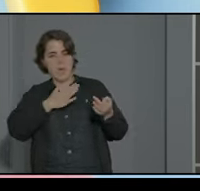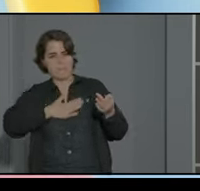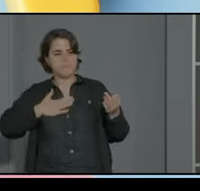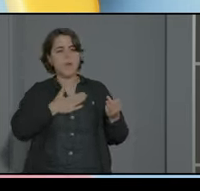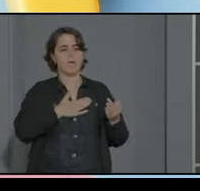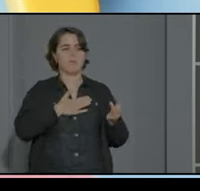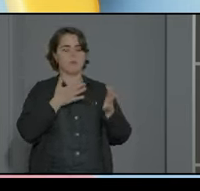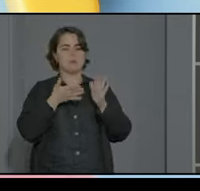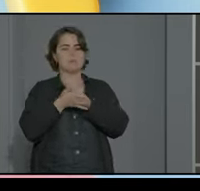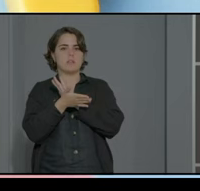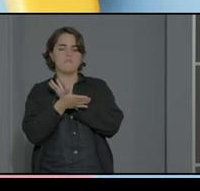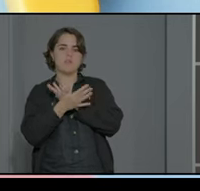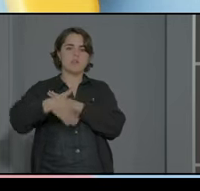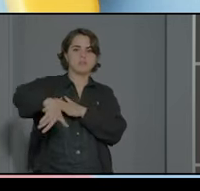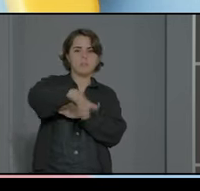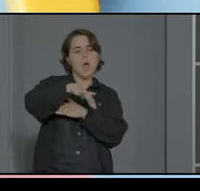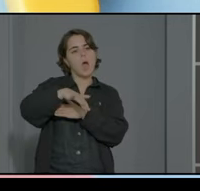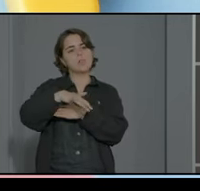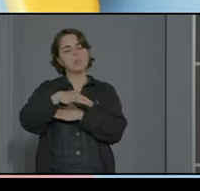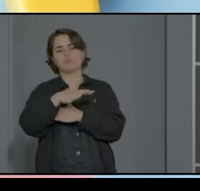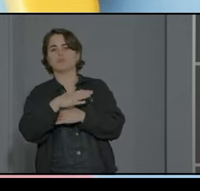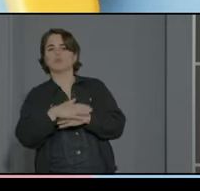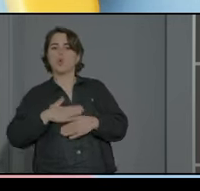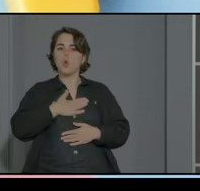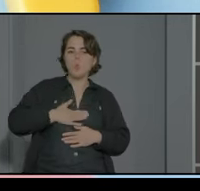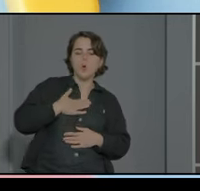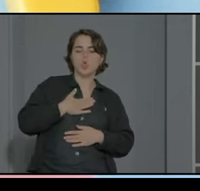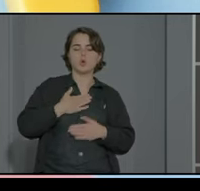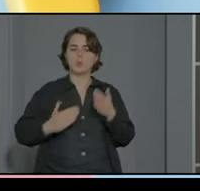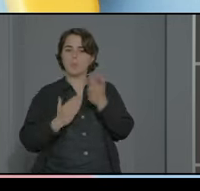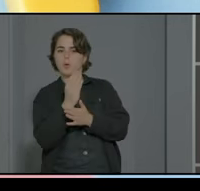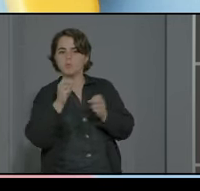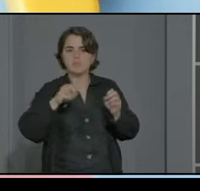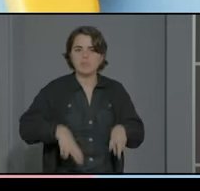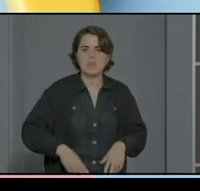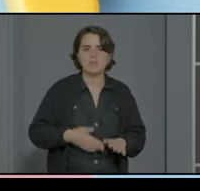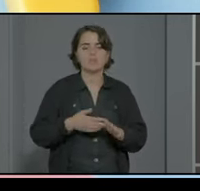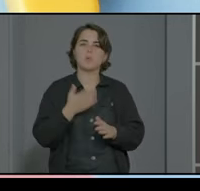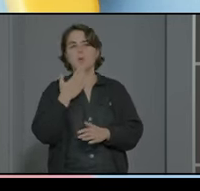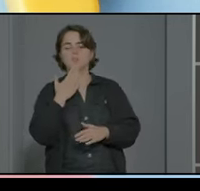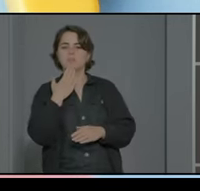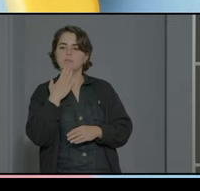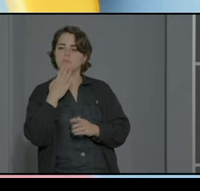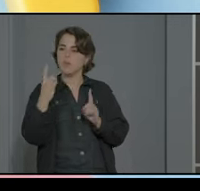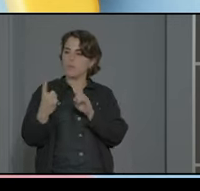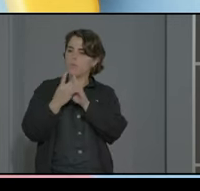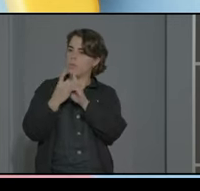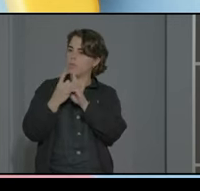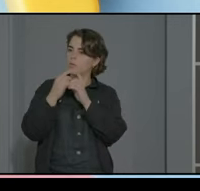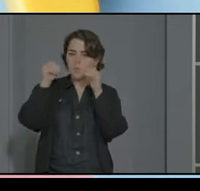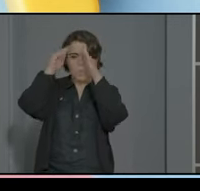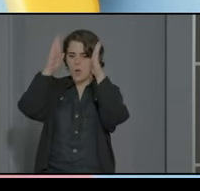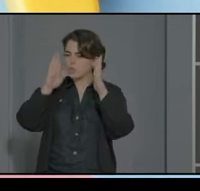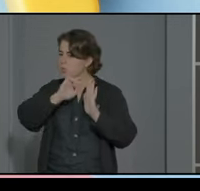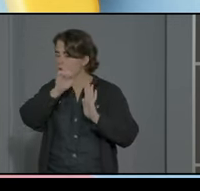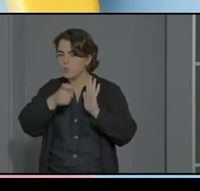buscar espacios cálidos privados sin interrupciones es decir que tengan la sensación de que si estoy contigo te dedico todo he